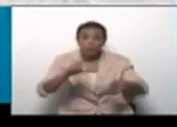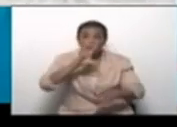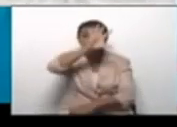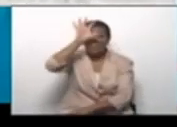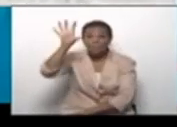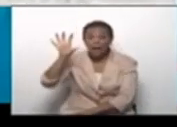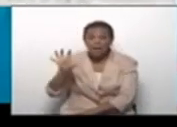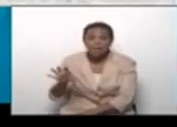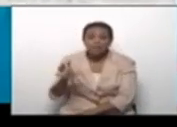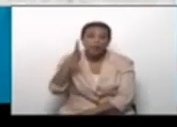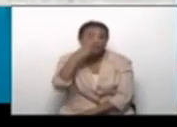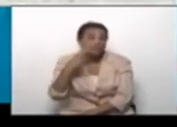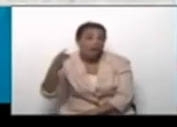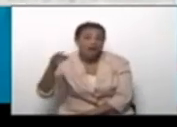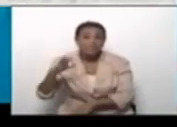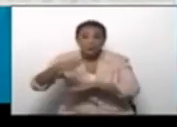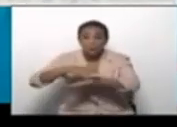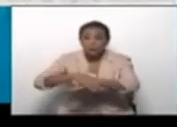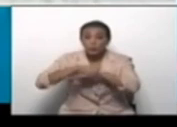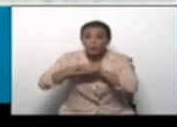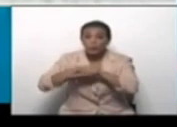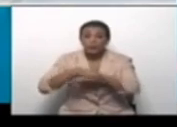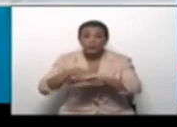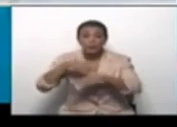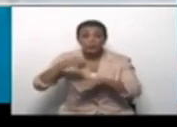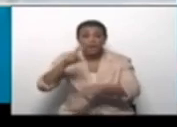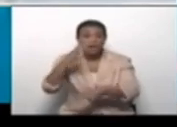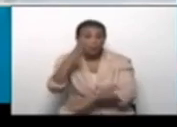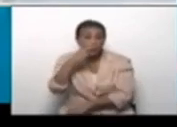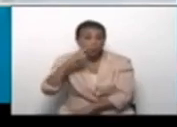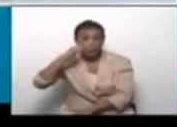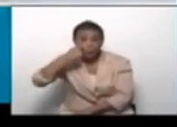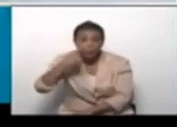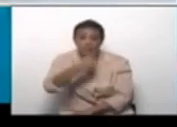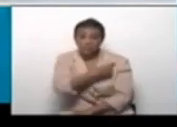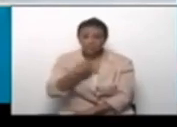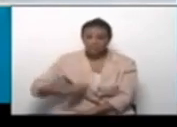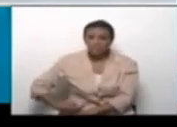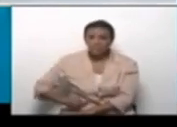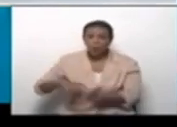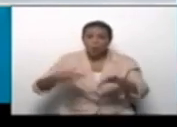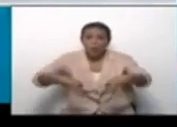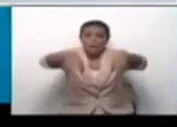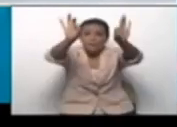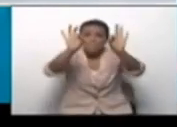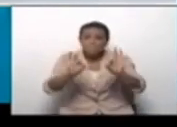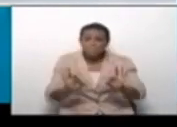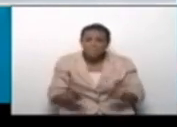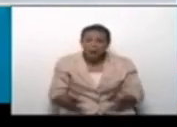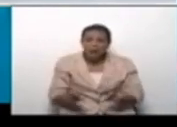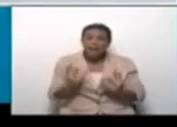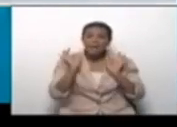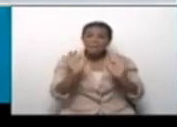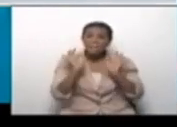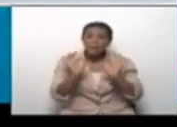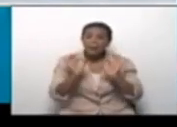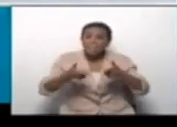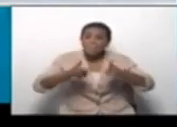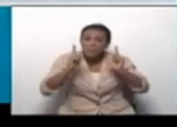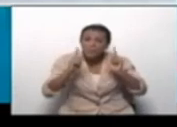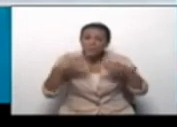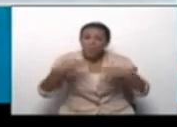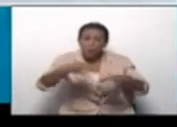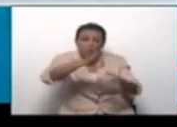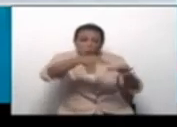países, en Francia, en Suiza, Rusia, China, que han estado colocando un material geotextil que permite,